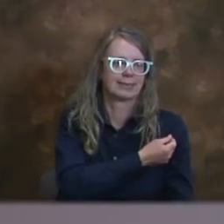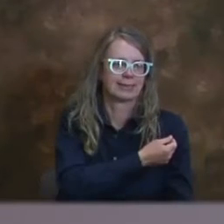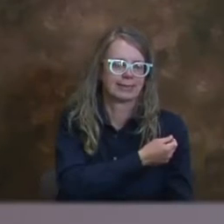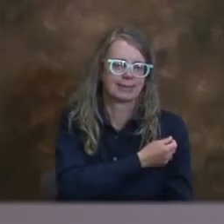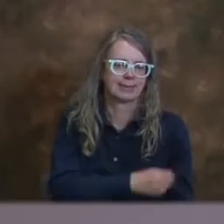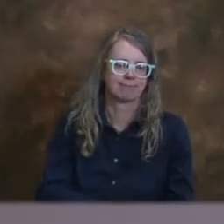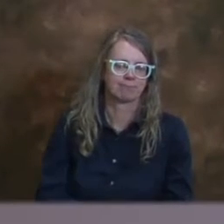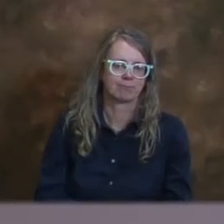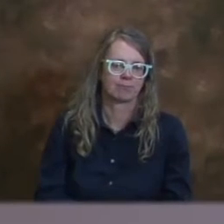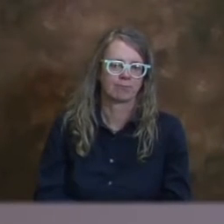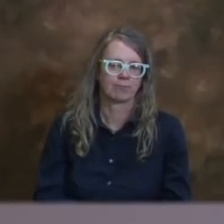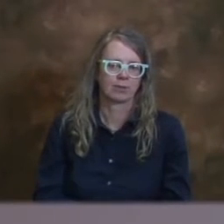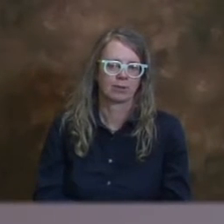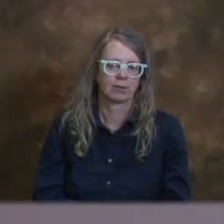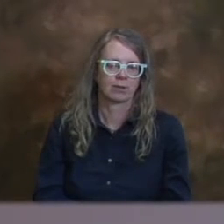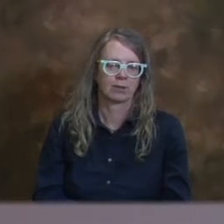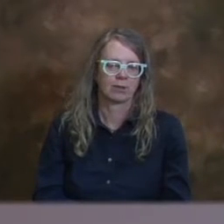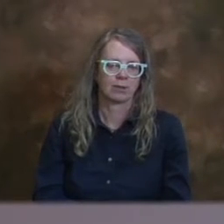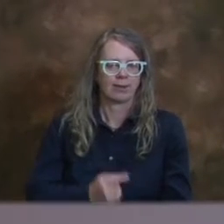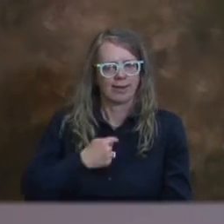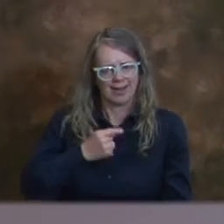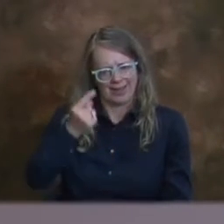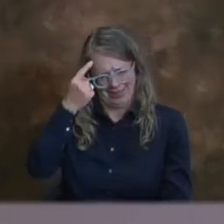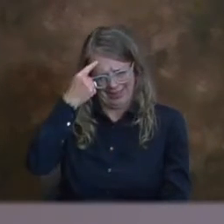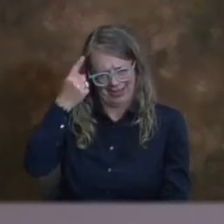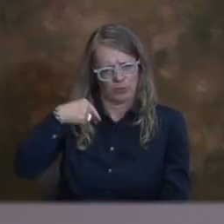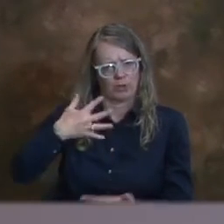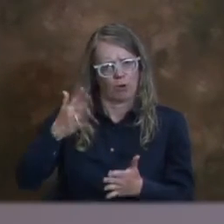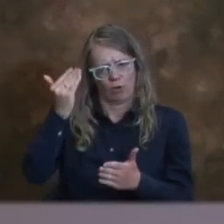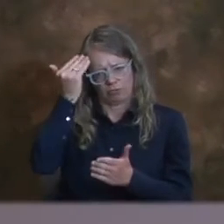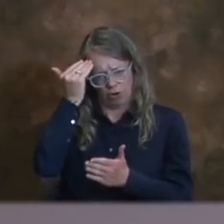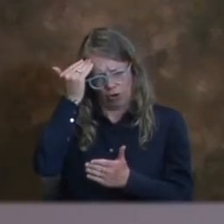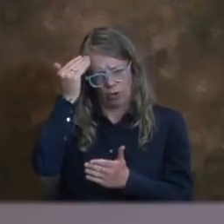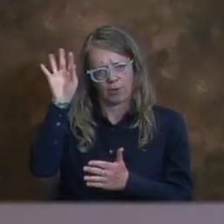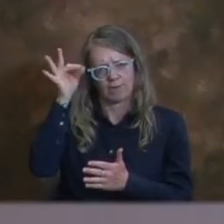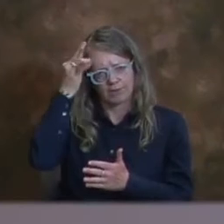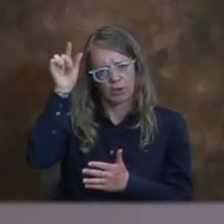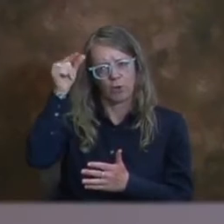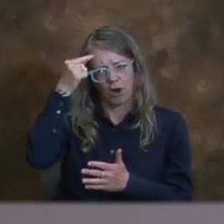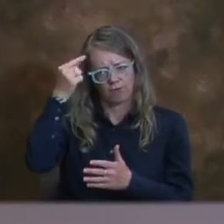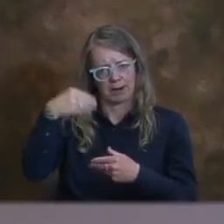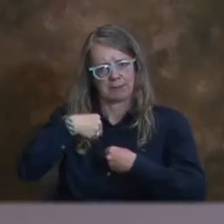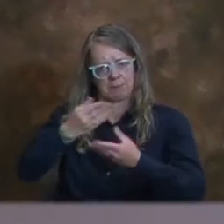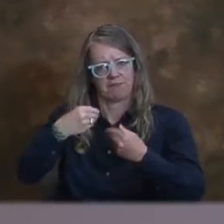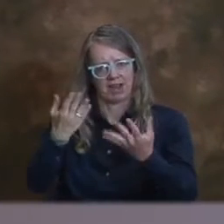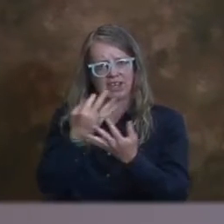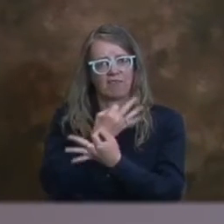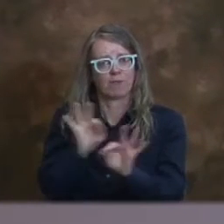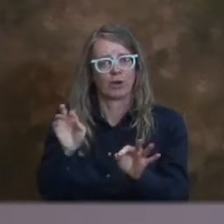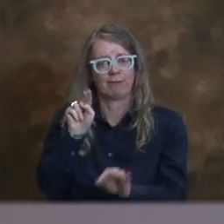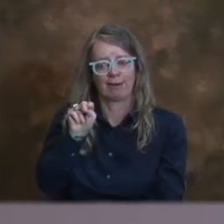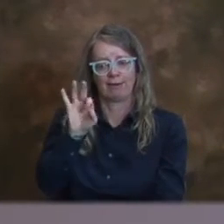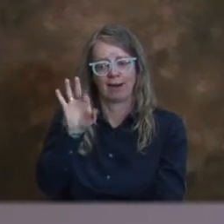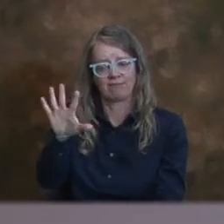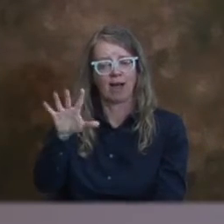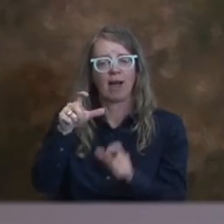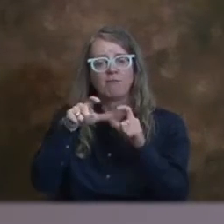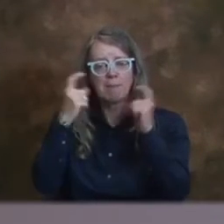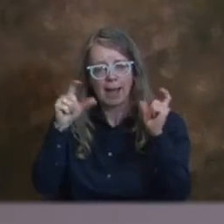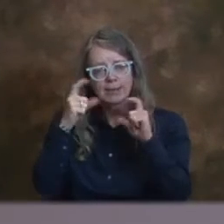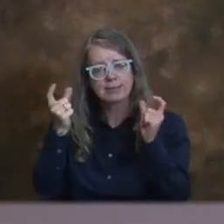vacunas. El gobierno federal ha proveído mascarillas I